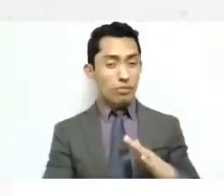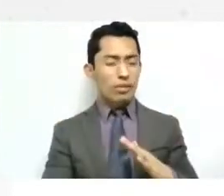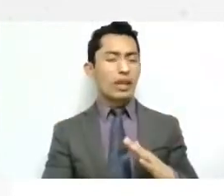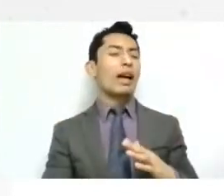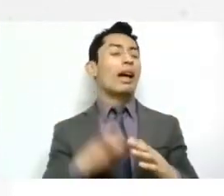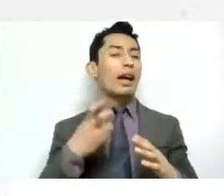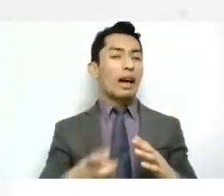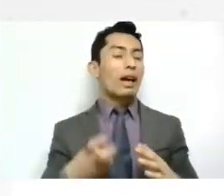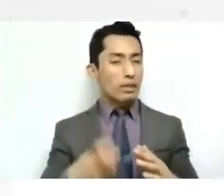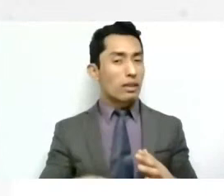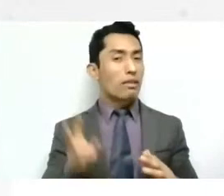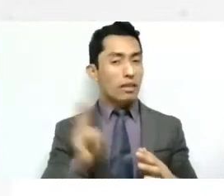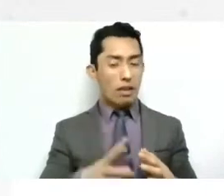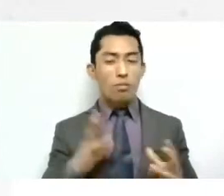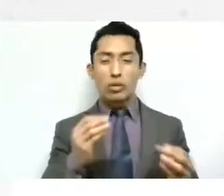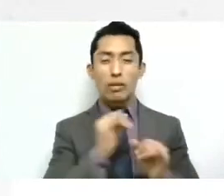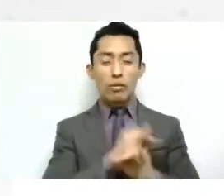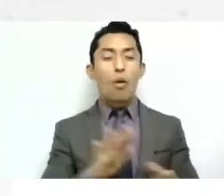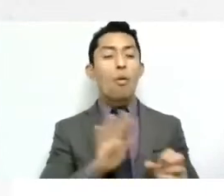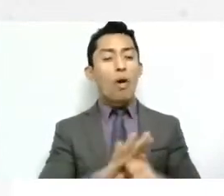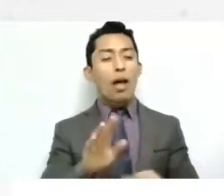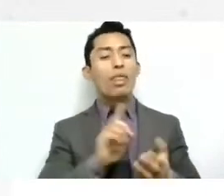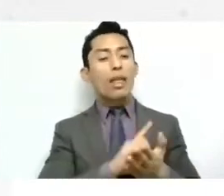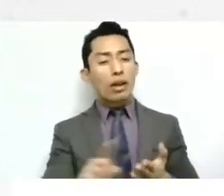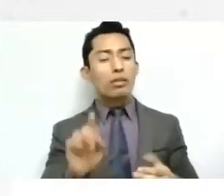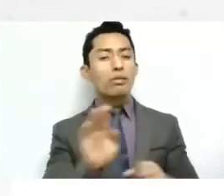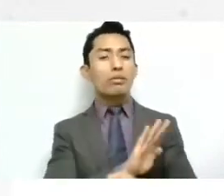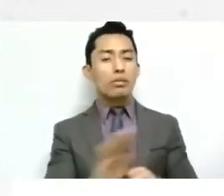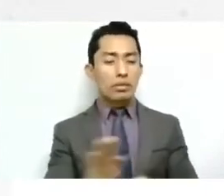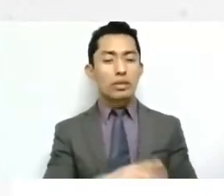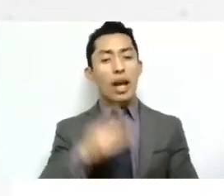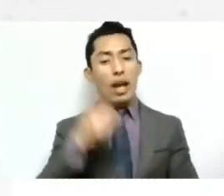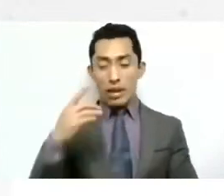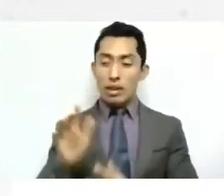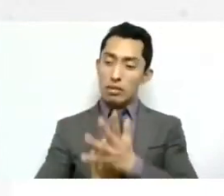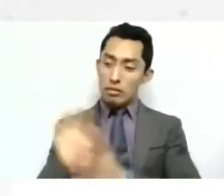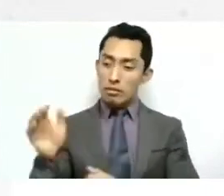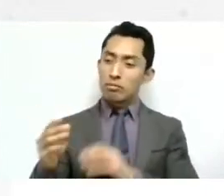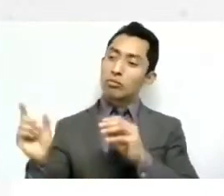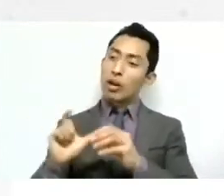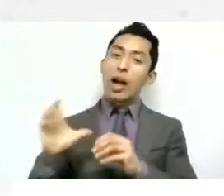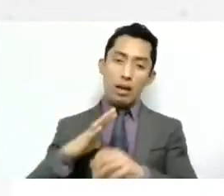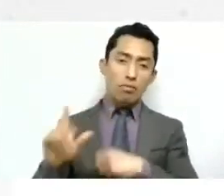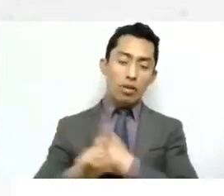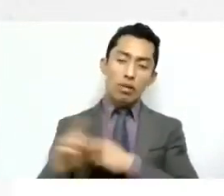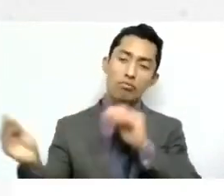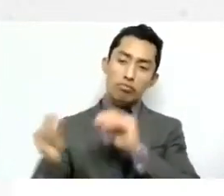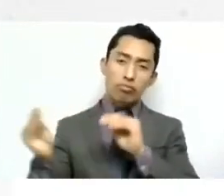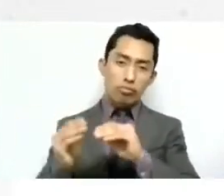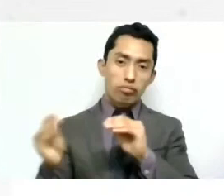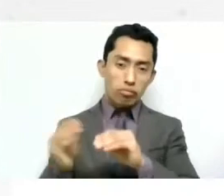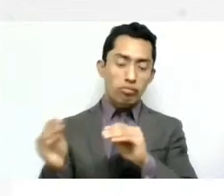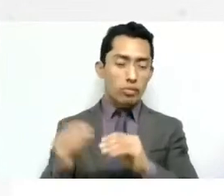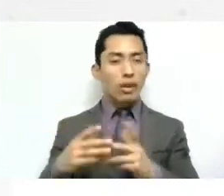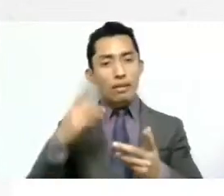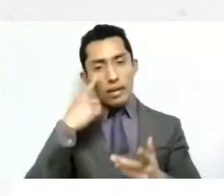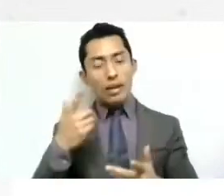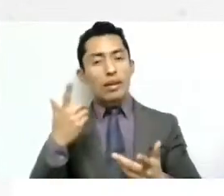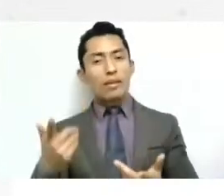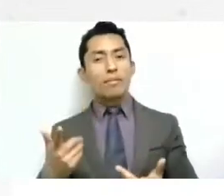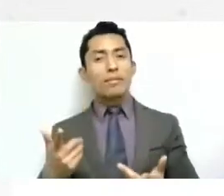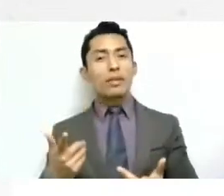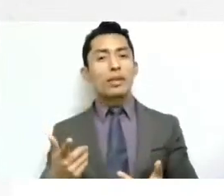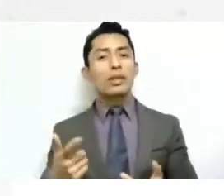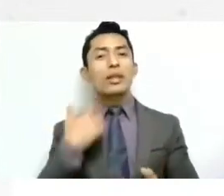es enorme, sino distinguir escenarios constitucionales de litigio, es decir, atender más a cuáles son